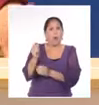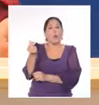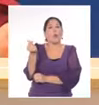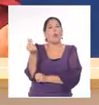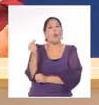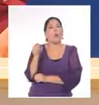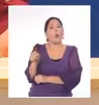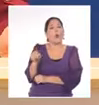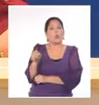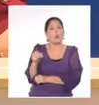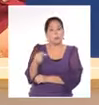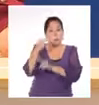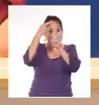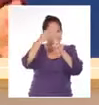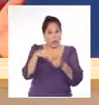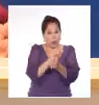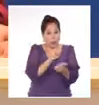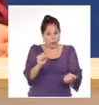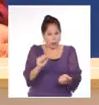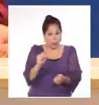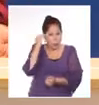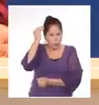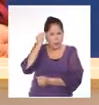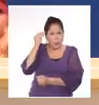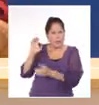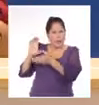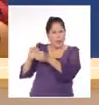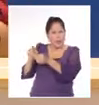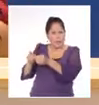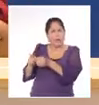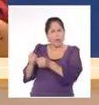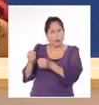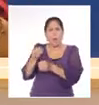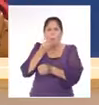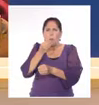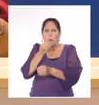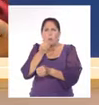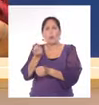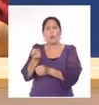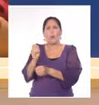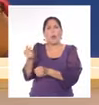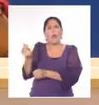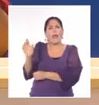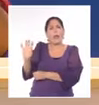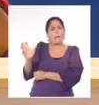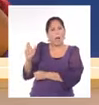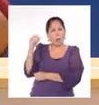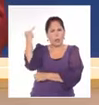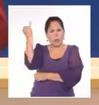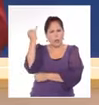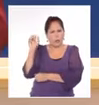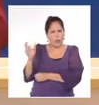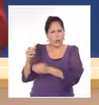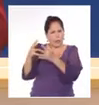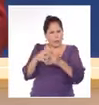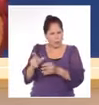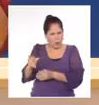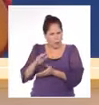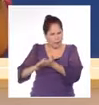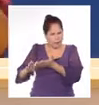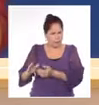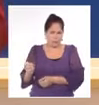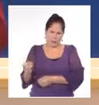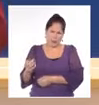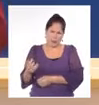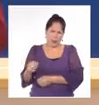si Cuba sigue en la llamada lista de patrocinadores del terrorismo. La futura implementación de estas medidas queda